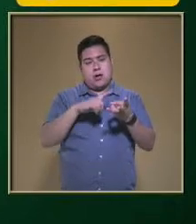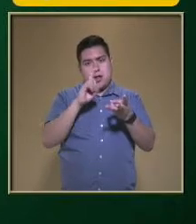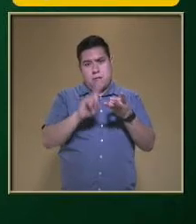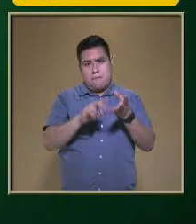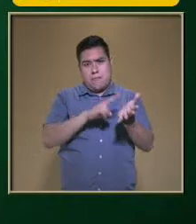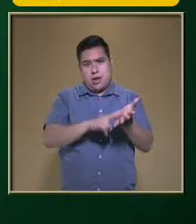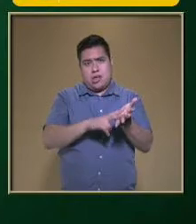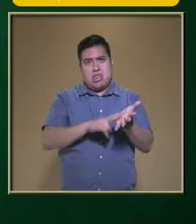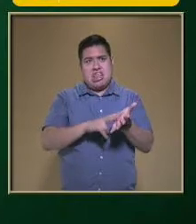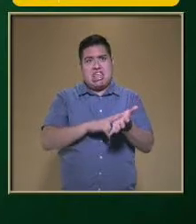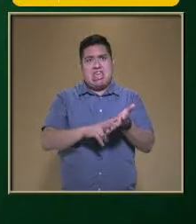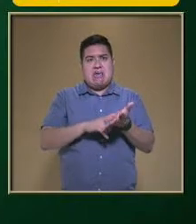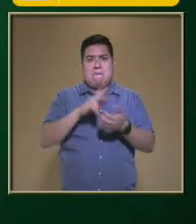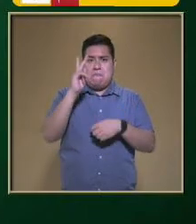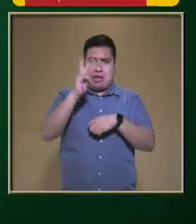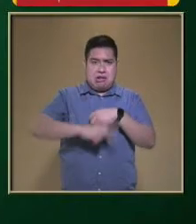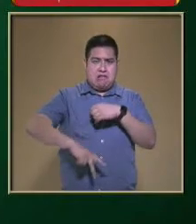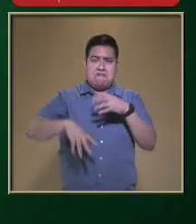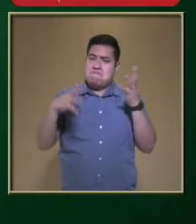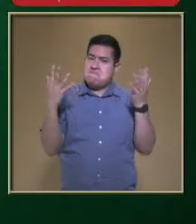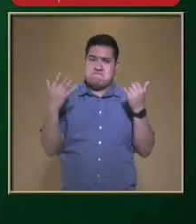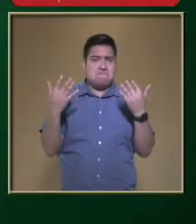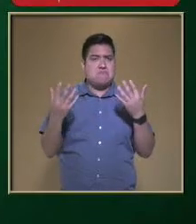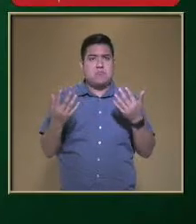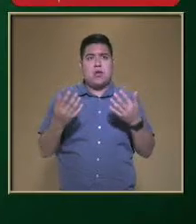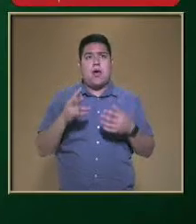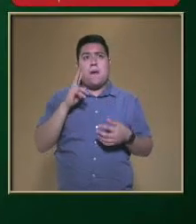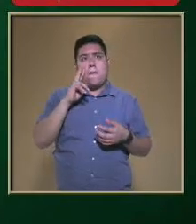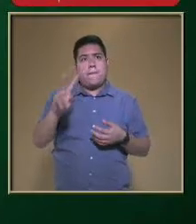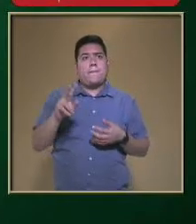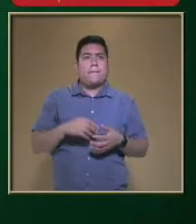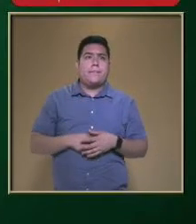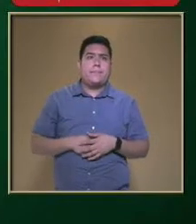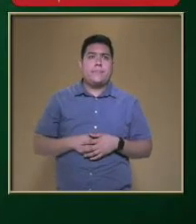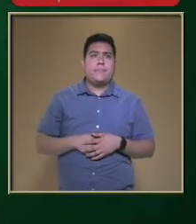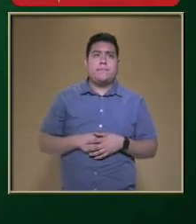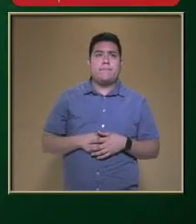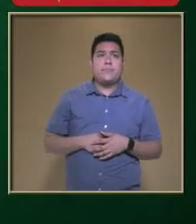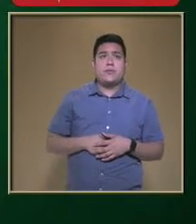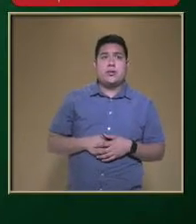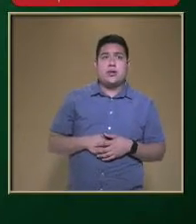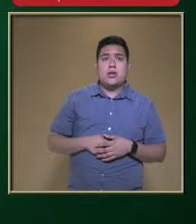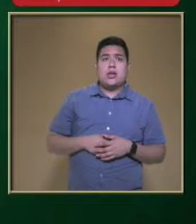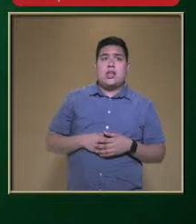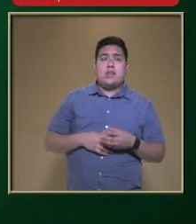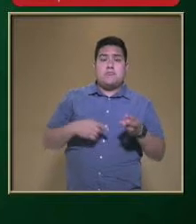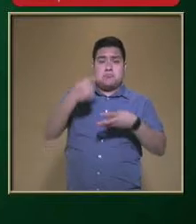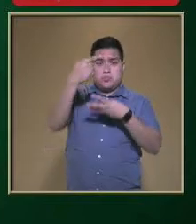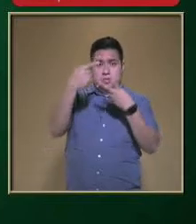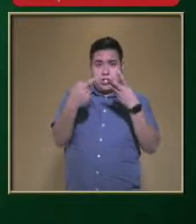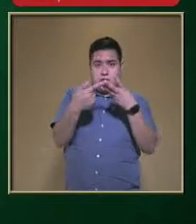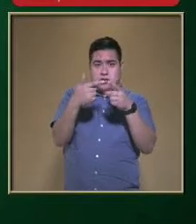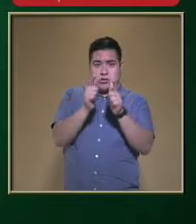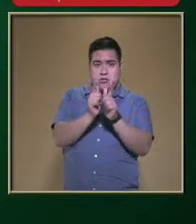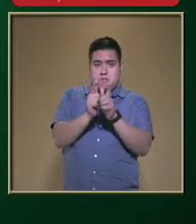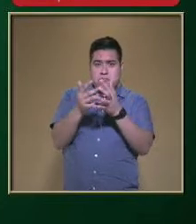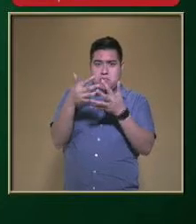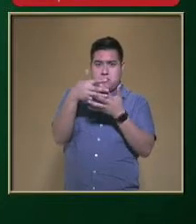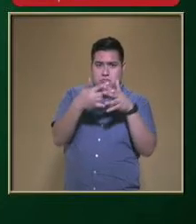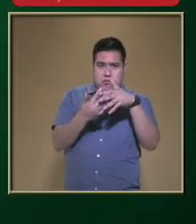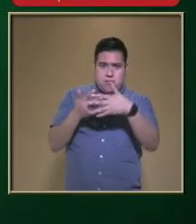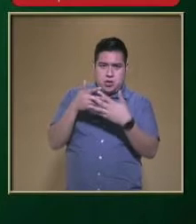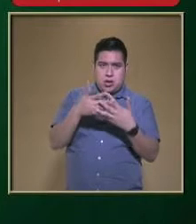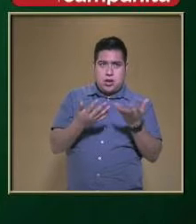riesgo Y puedes ver Ustedes aquí Abajo Se te dice ahí Que hay que combinar Estos grupos Y que sean Suficientes